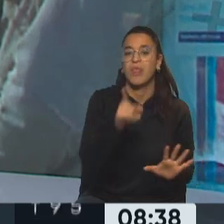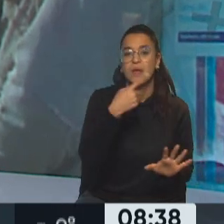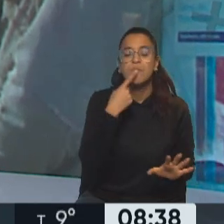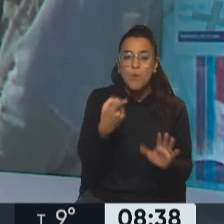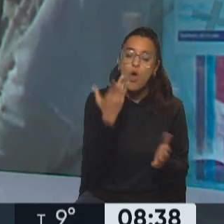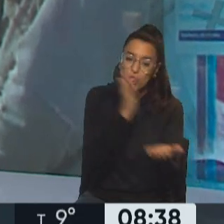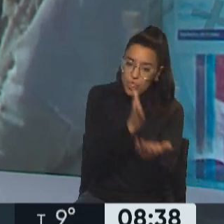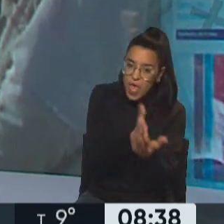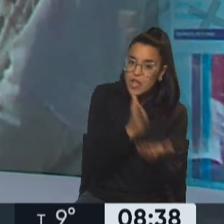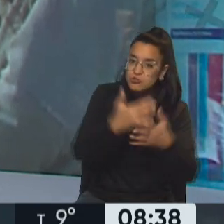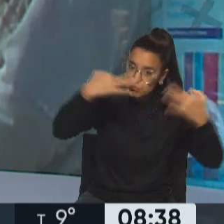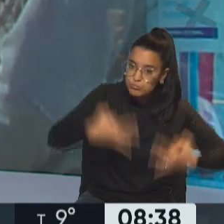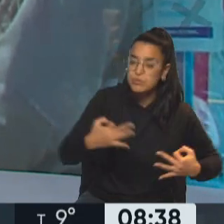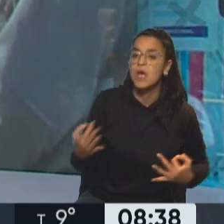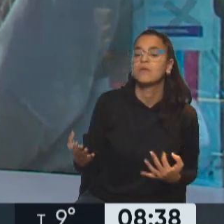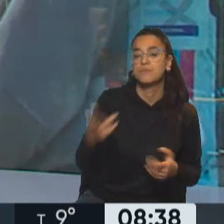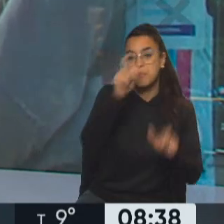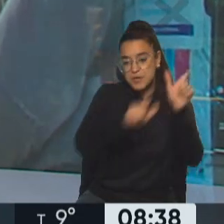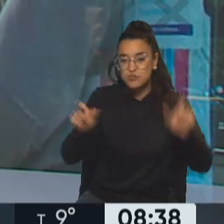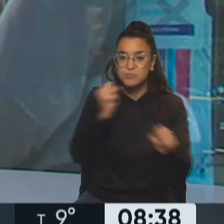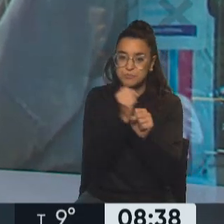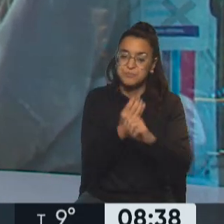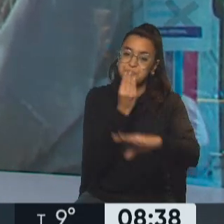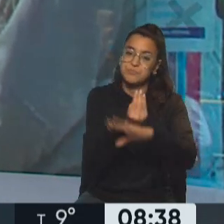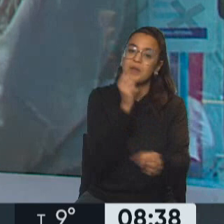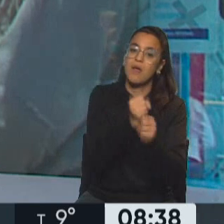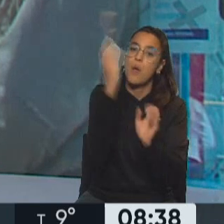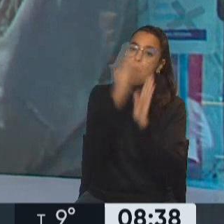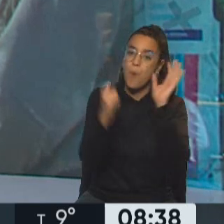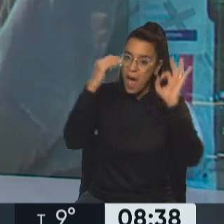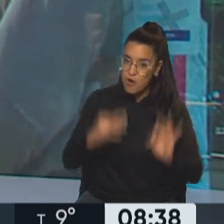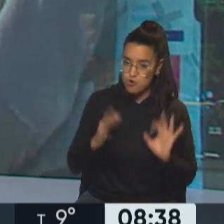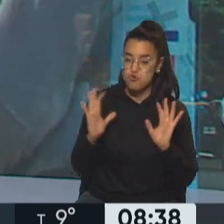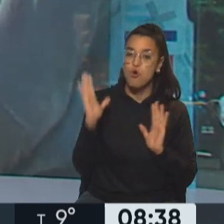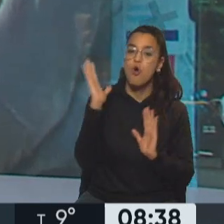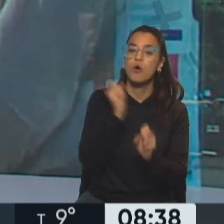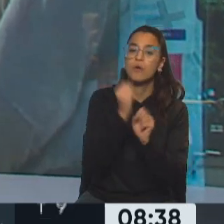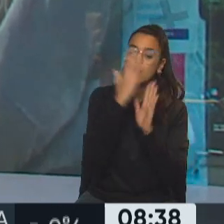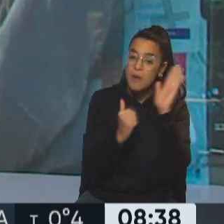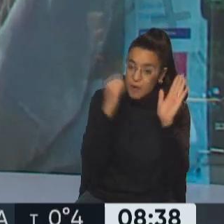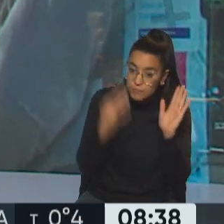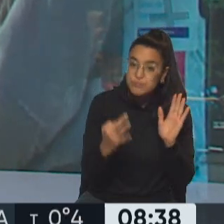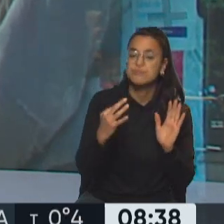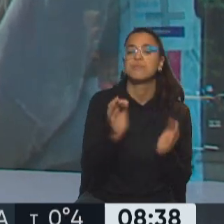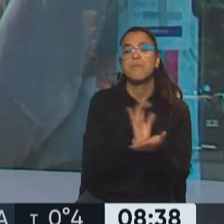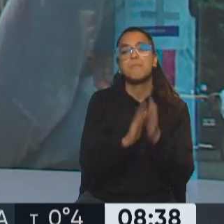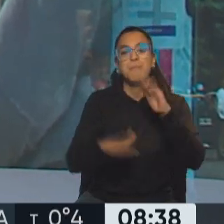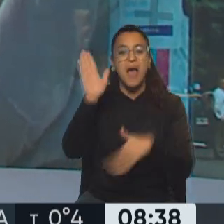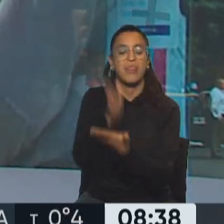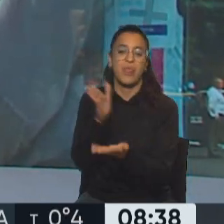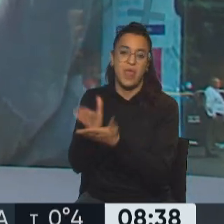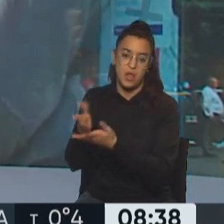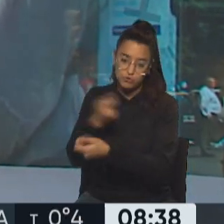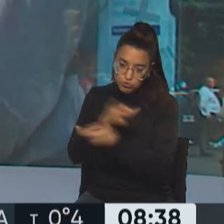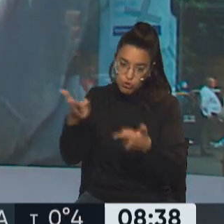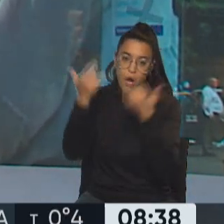con todos los derechos y garantías que tiene que tener un trabajador, es decir, trabajar en blanco. Trabajar en blanco significa tener mayor cantidad de derechos a la